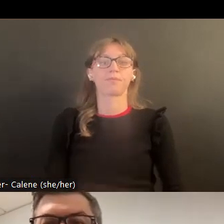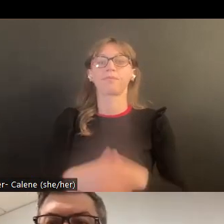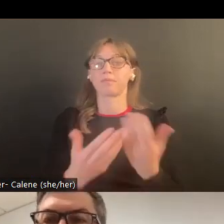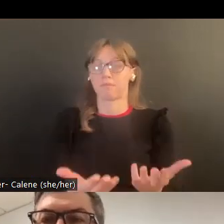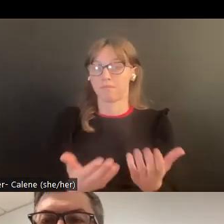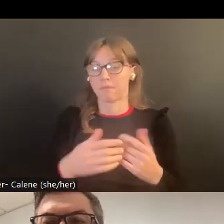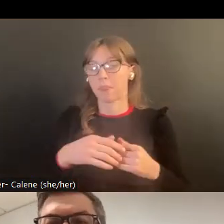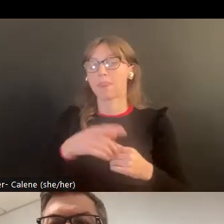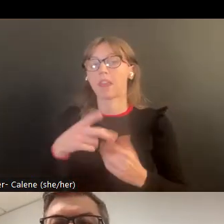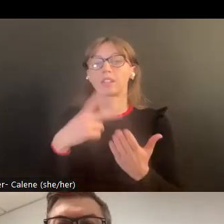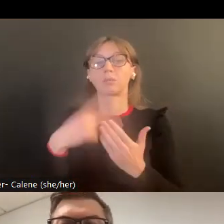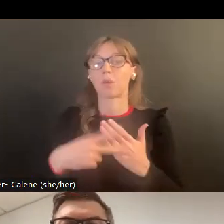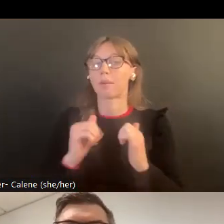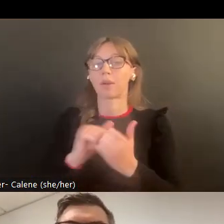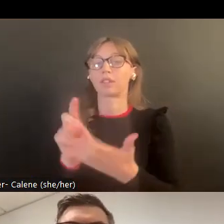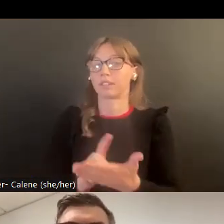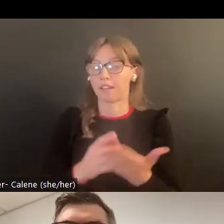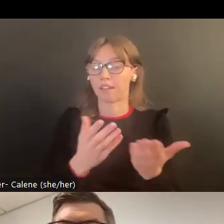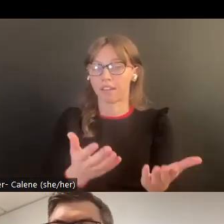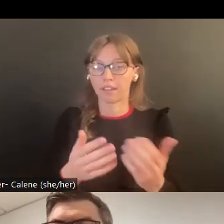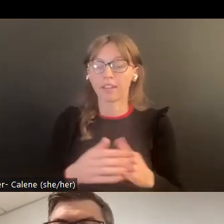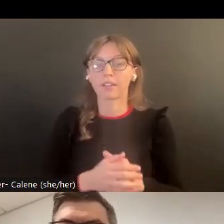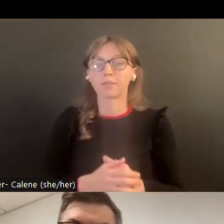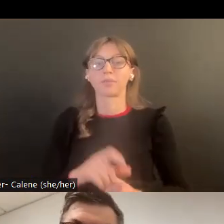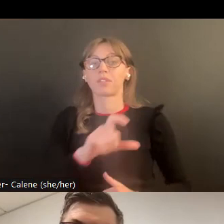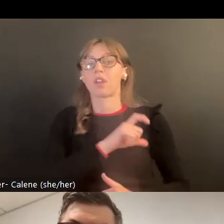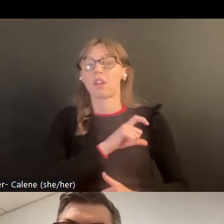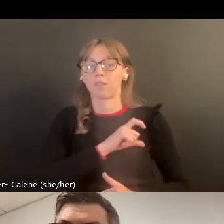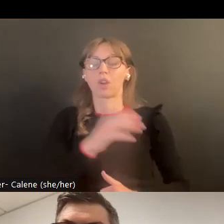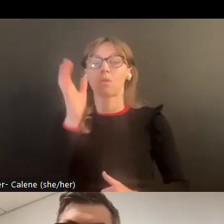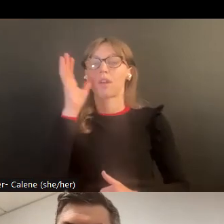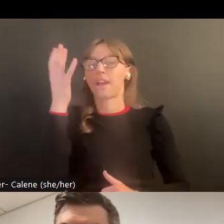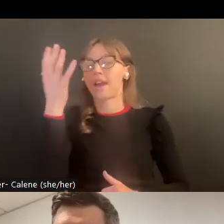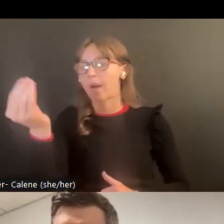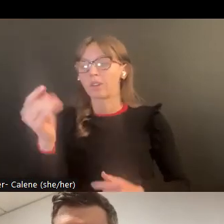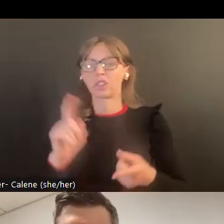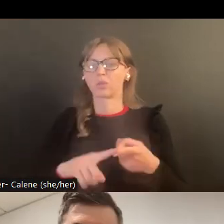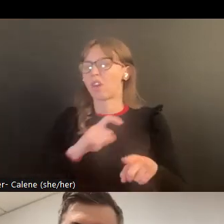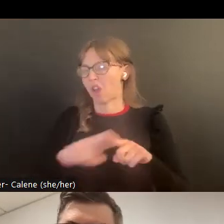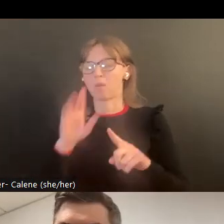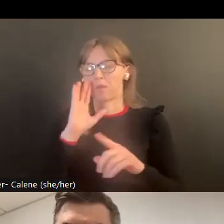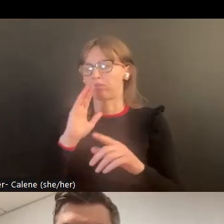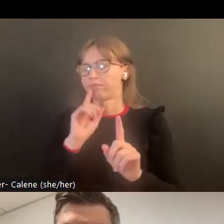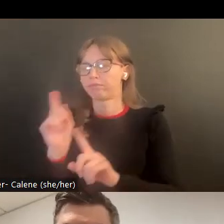¿Cómo funciona? Este programa fue diseñado en lo que sería